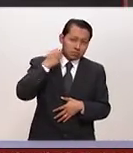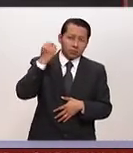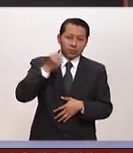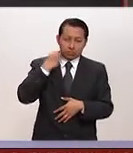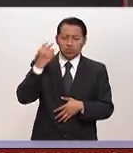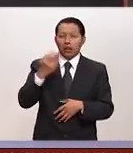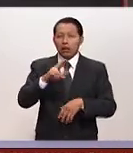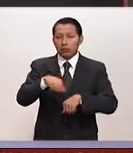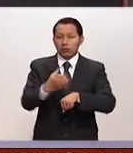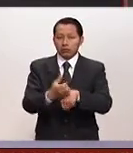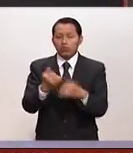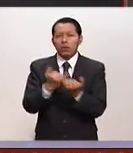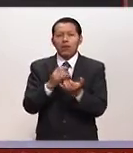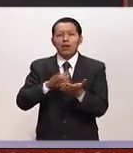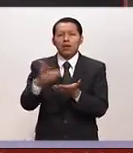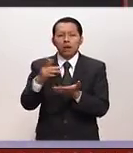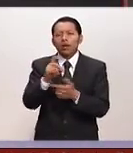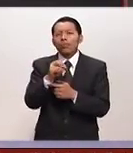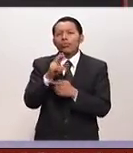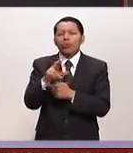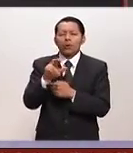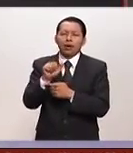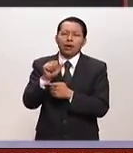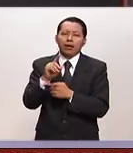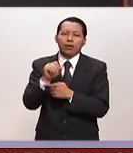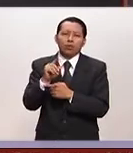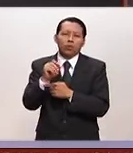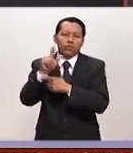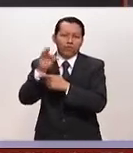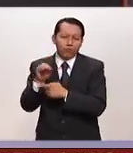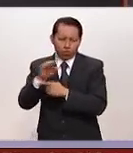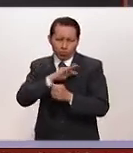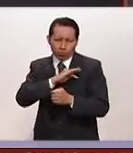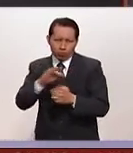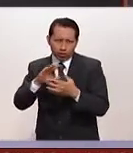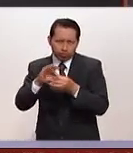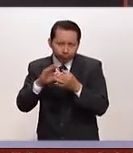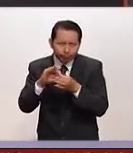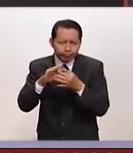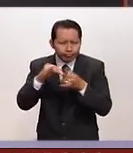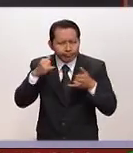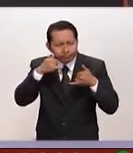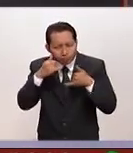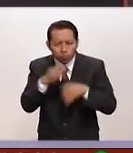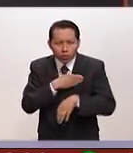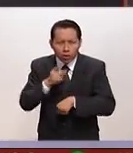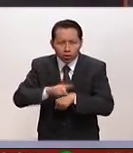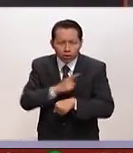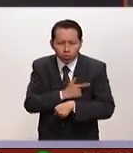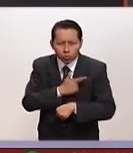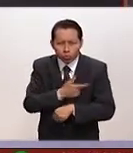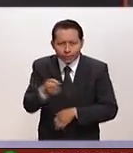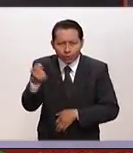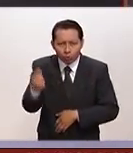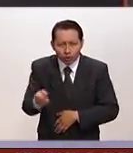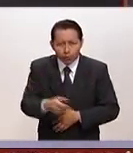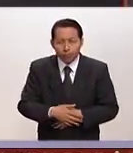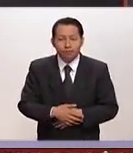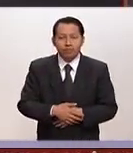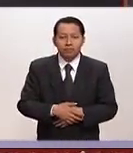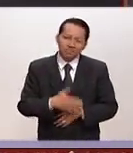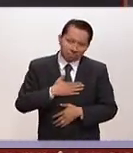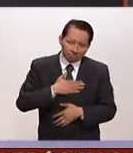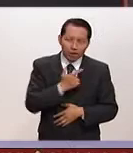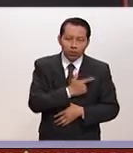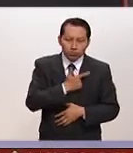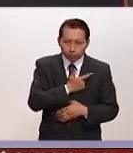Republicana, agradezco al doctor Adolfo Labordo que nos tome la llamada. Adolfo, ¿cómo estás? Qué gusto saludarte. Muy buenos días. El gusto es mío, Pati. Un